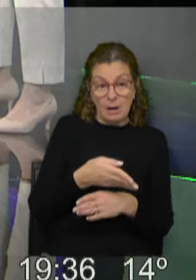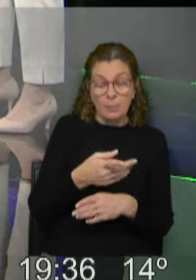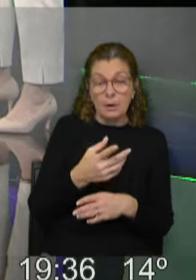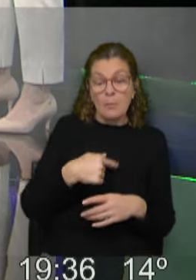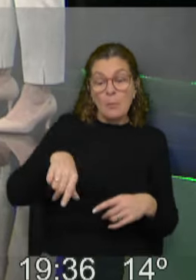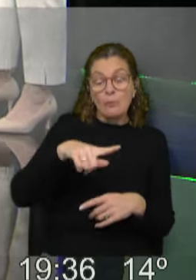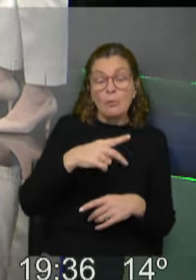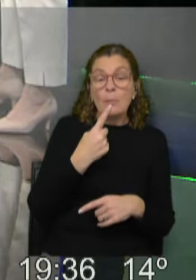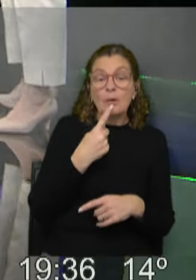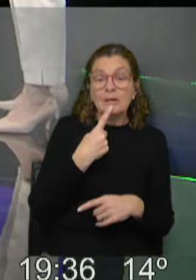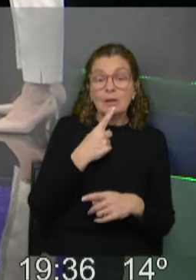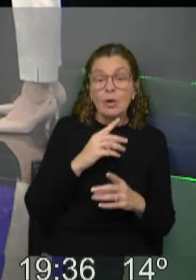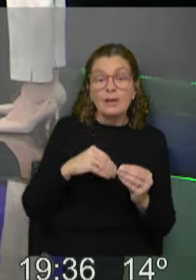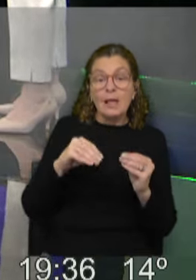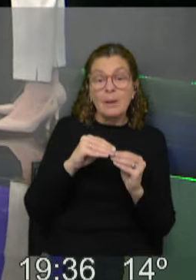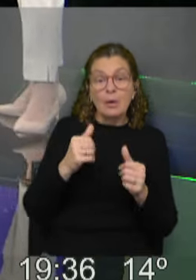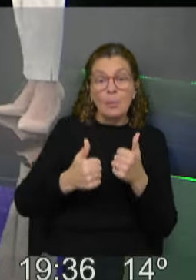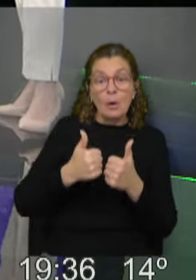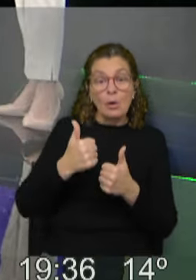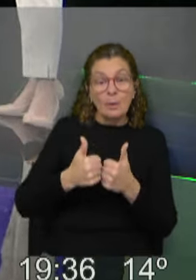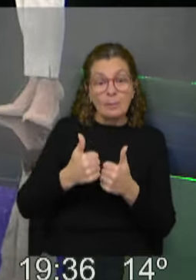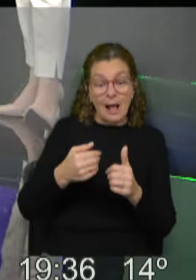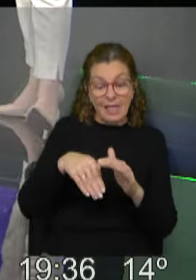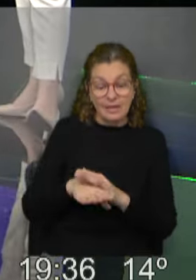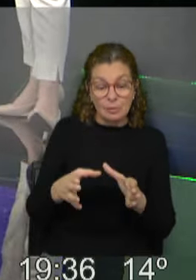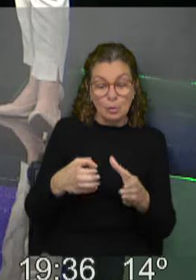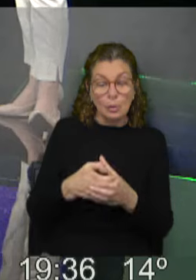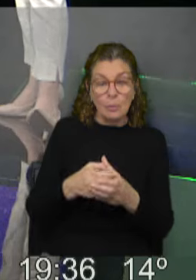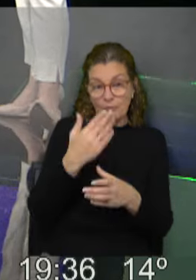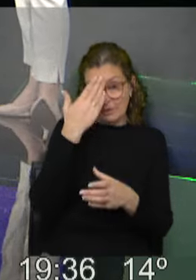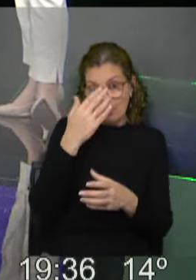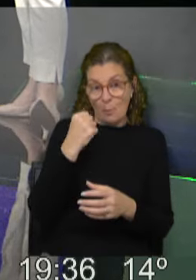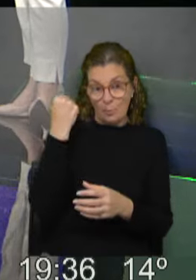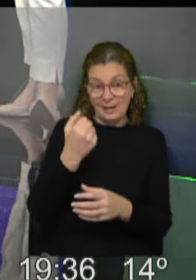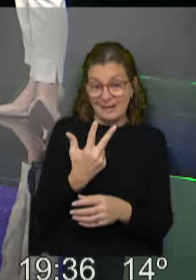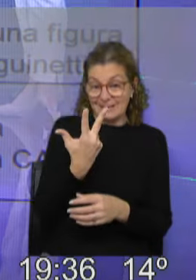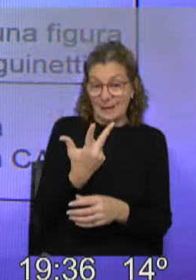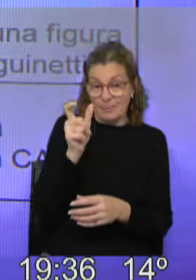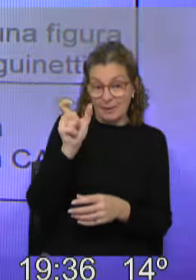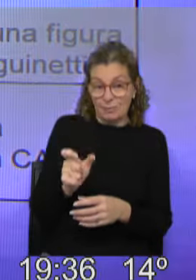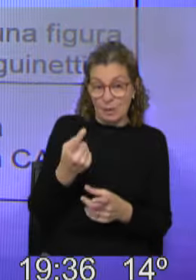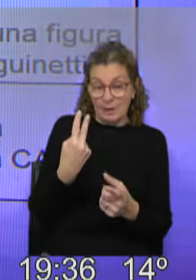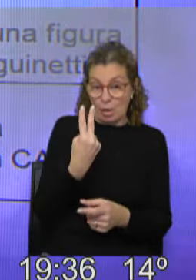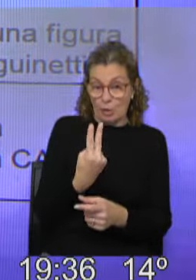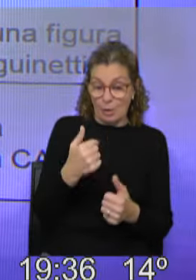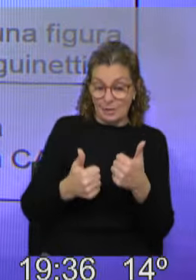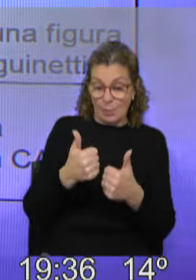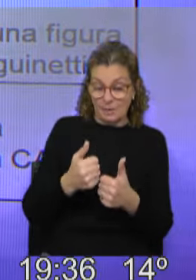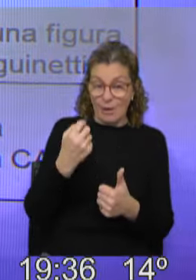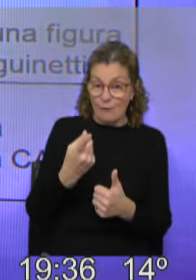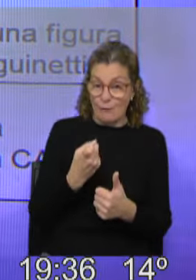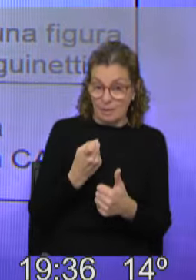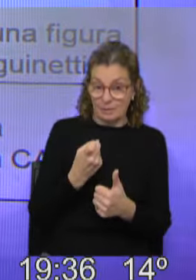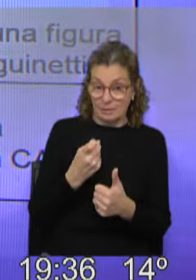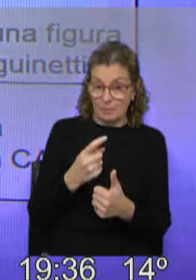político es otro, pero además porque tiene una competitividad interna fuerte. Es decir, hay tres candidaturas, pero hay dos que están compitiendo fuertemente por